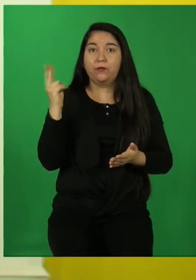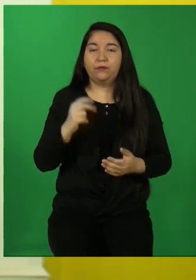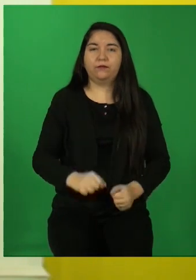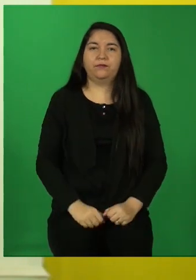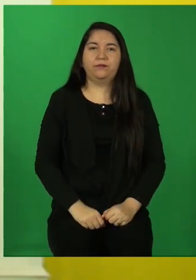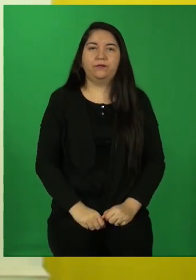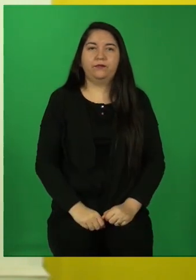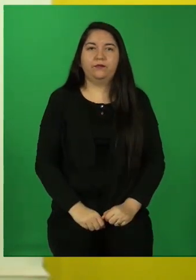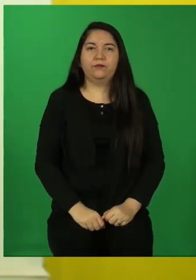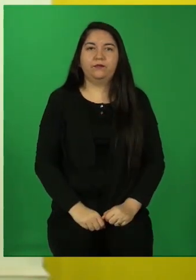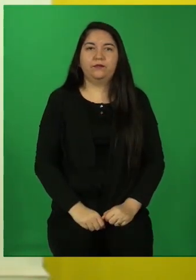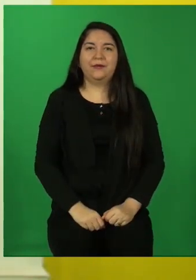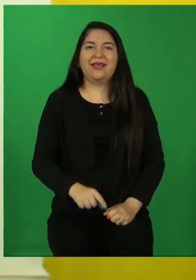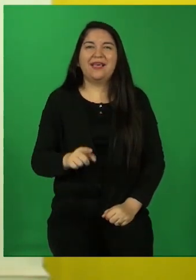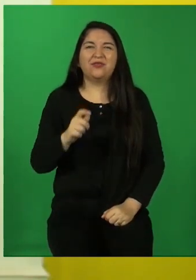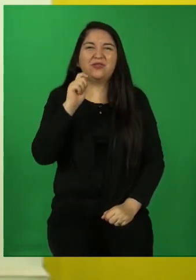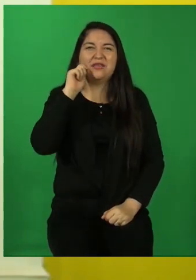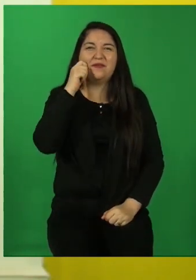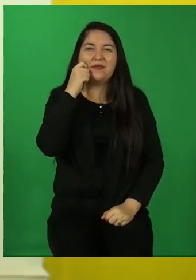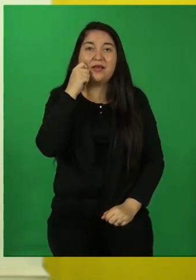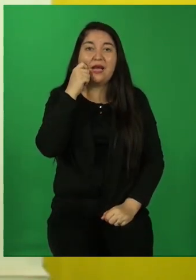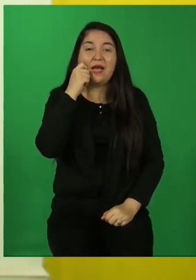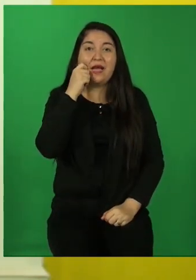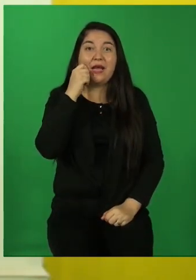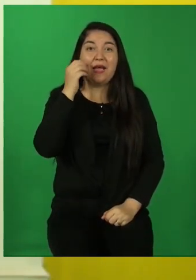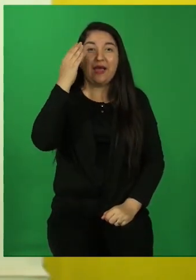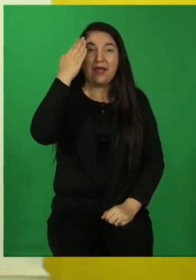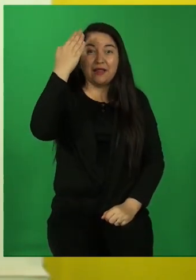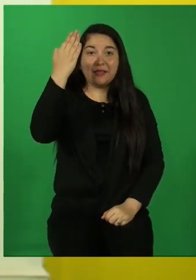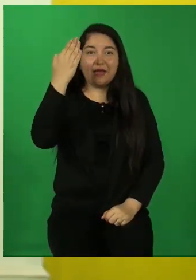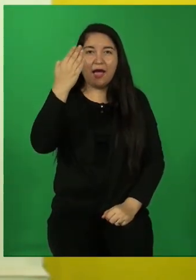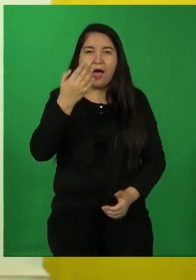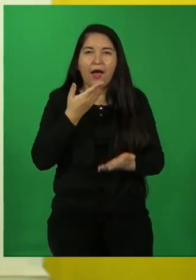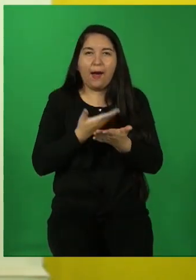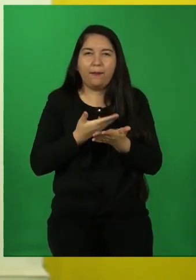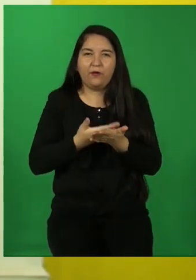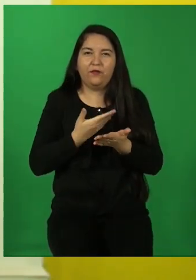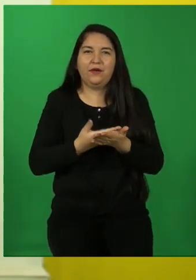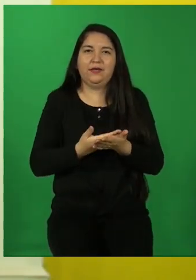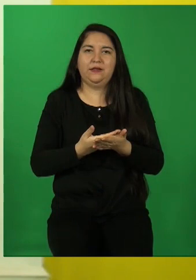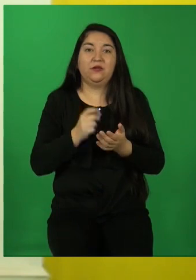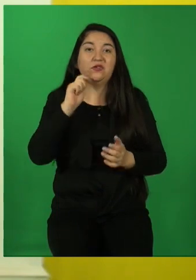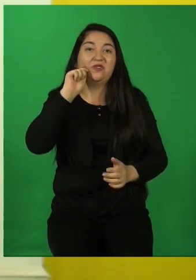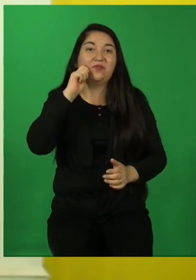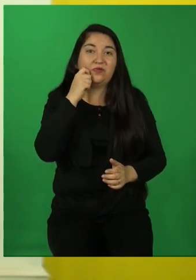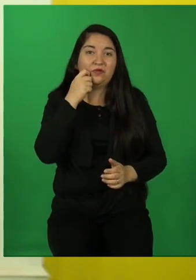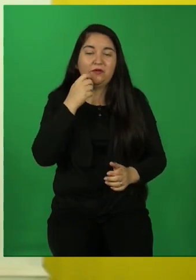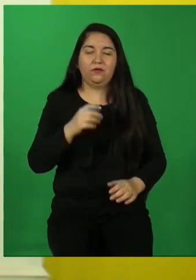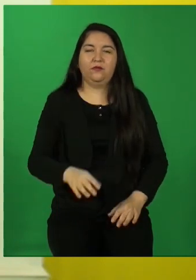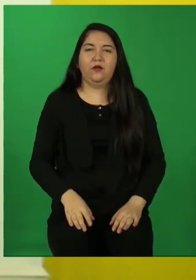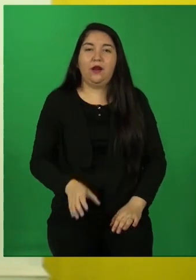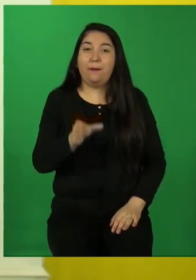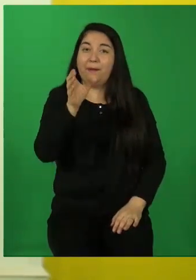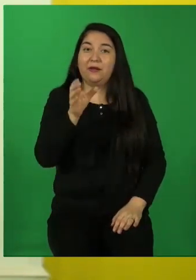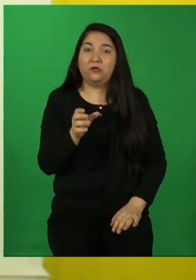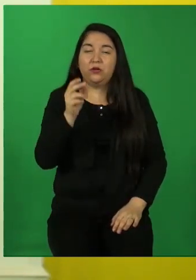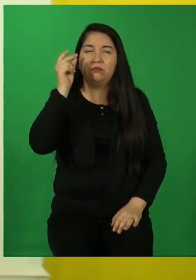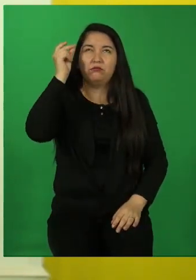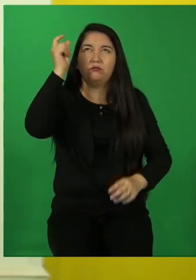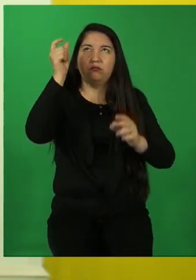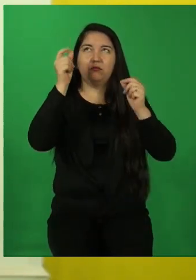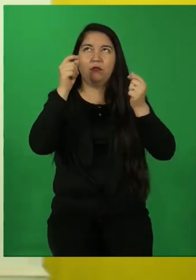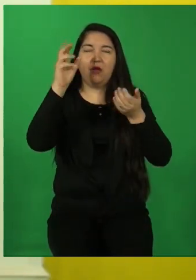quiere decir, aprovecha el día. Entonces, los autores escriben sobre esa